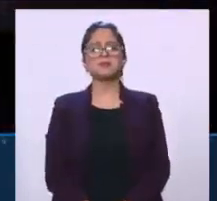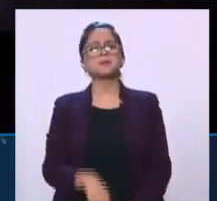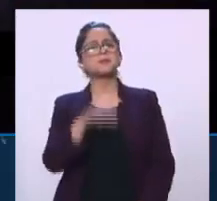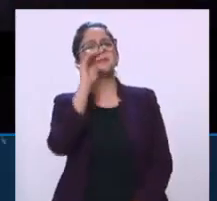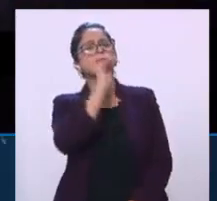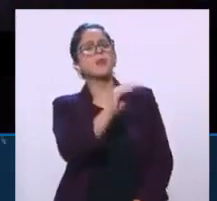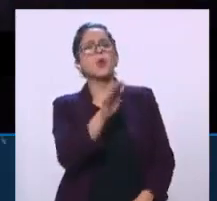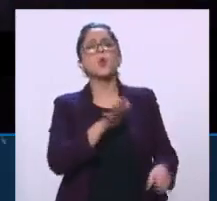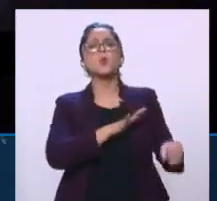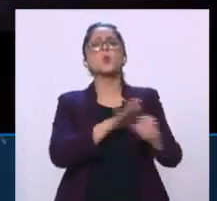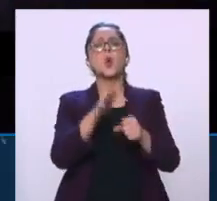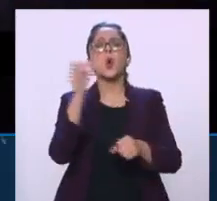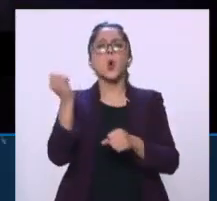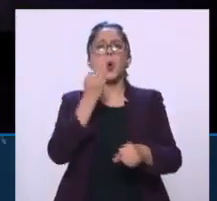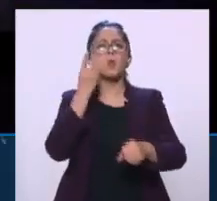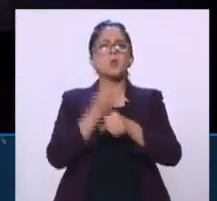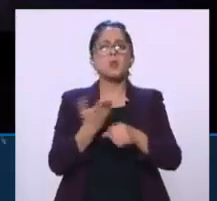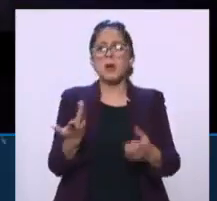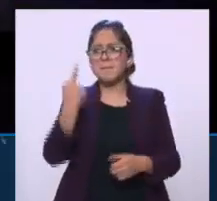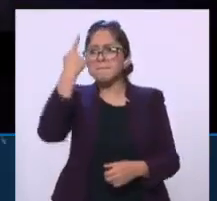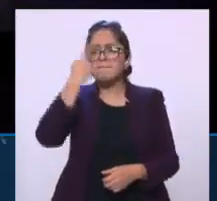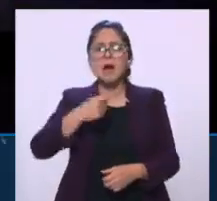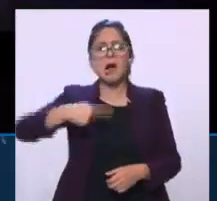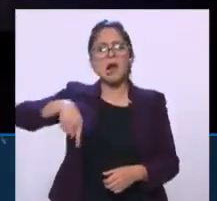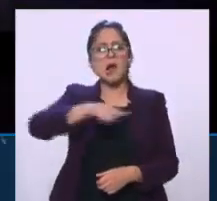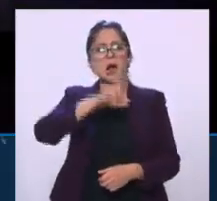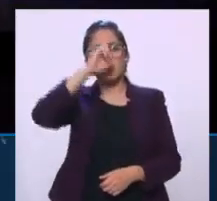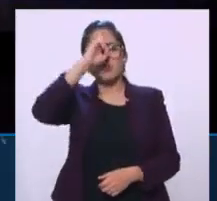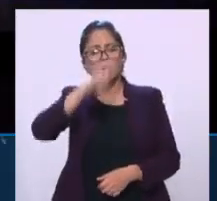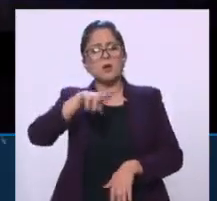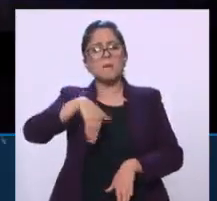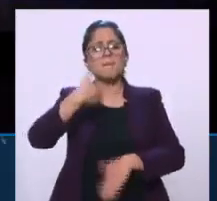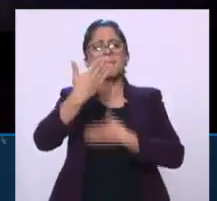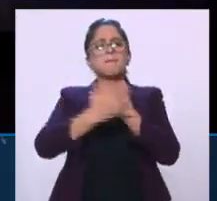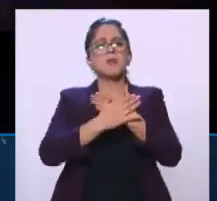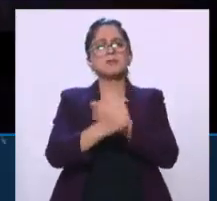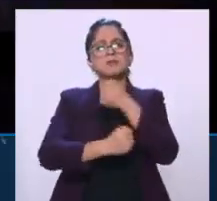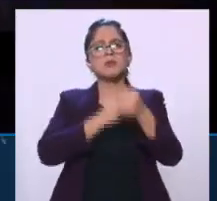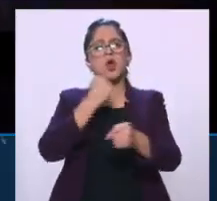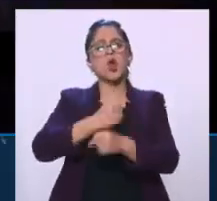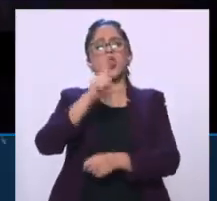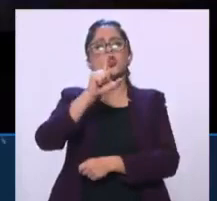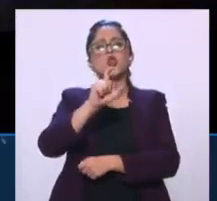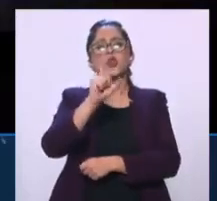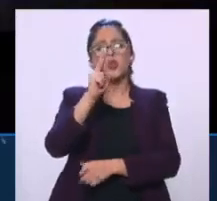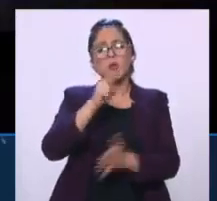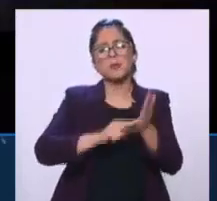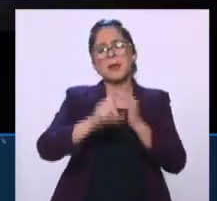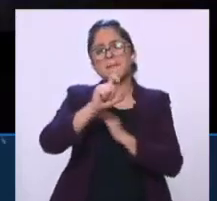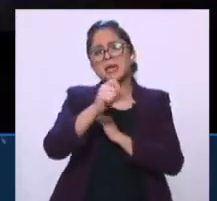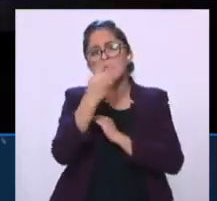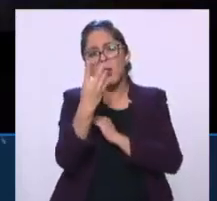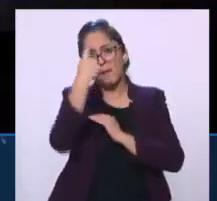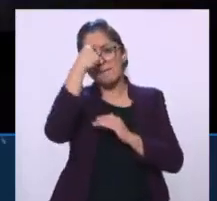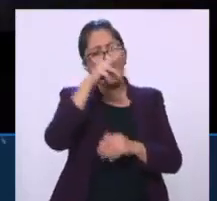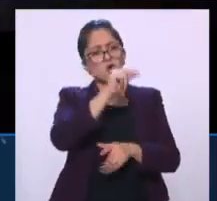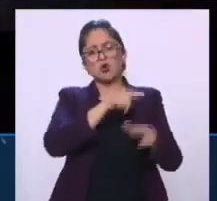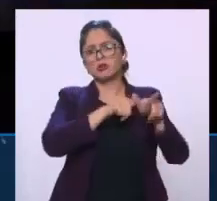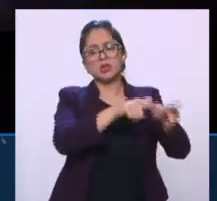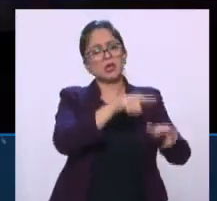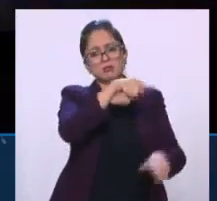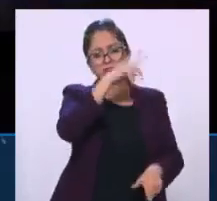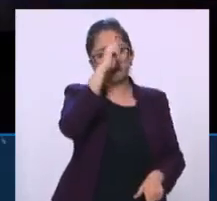opciones durante esta prohibición progresiva de aquí al 2024 para dejar de usar esta sustancia y alcanzar